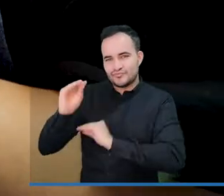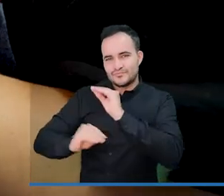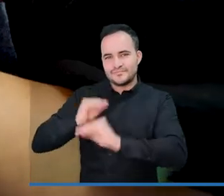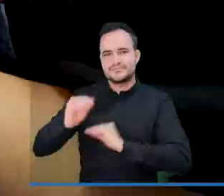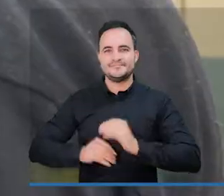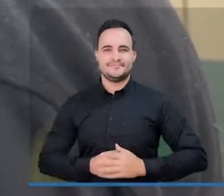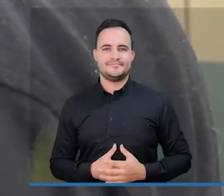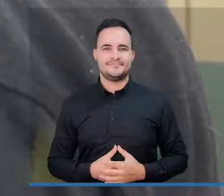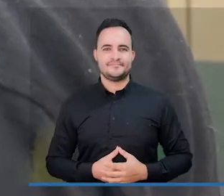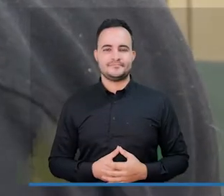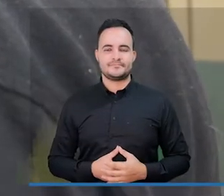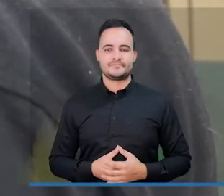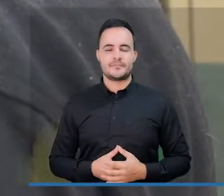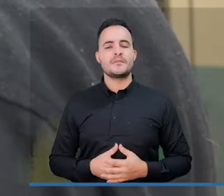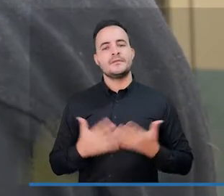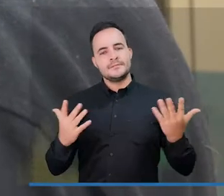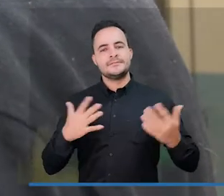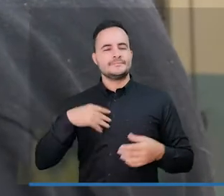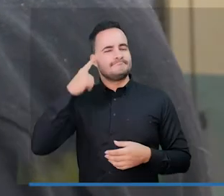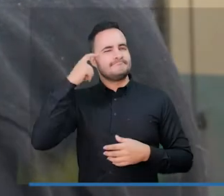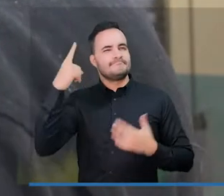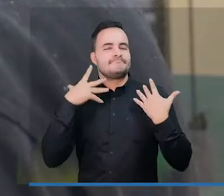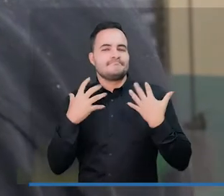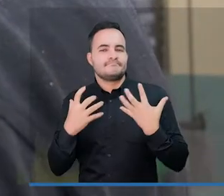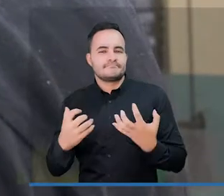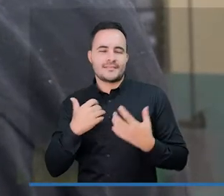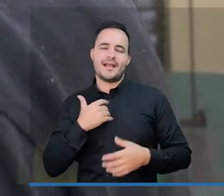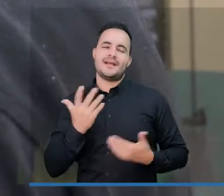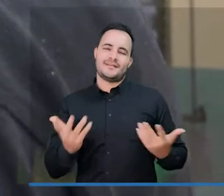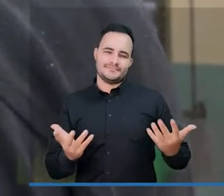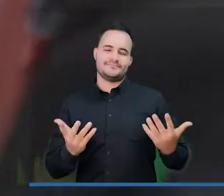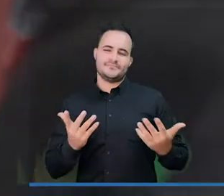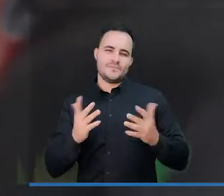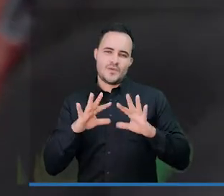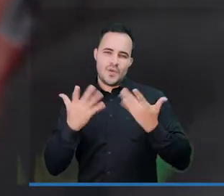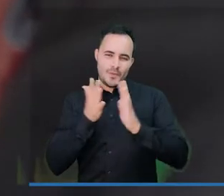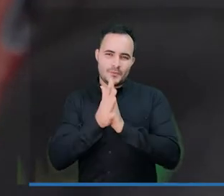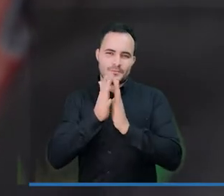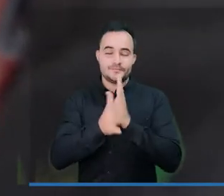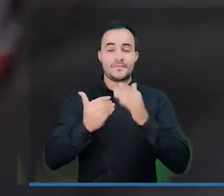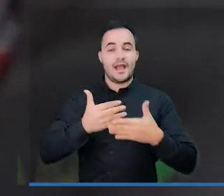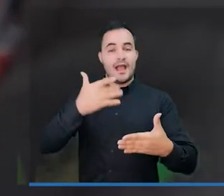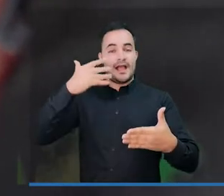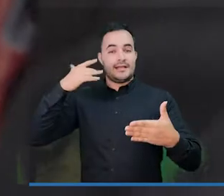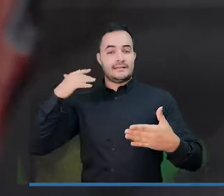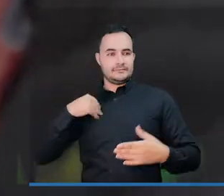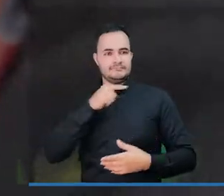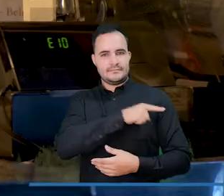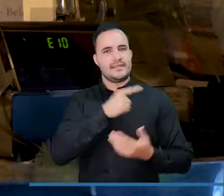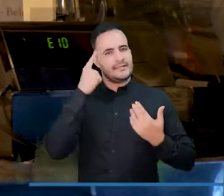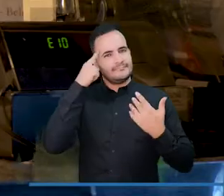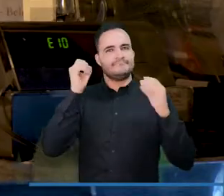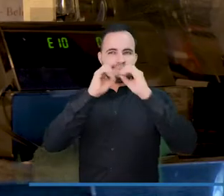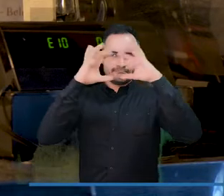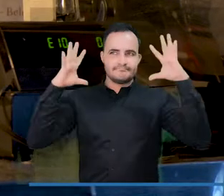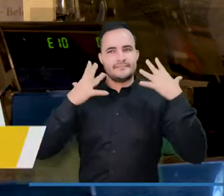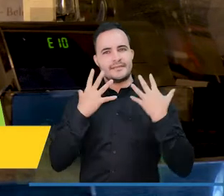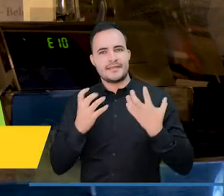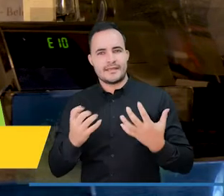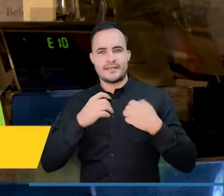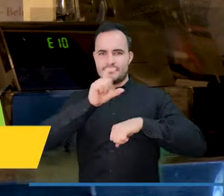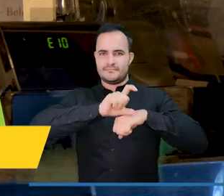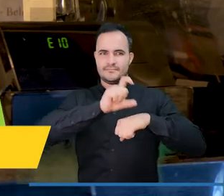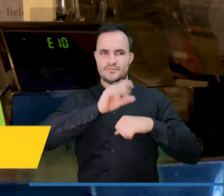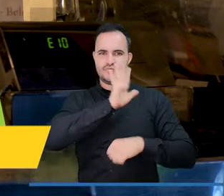Este sueño es el fruto de varios tiempos también de su estudio en la